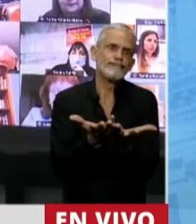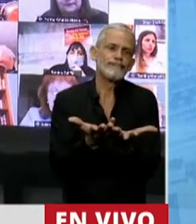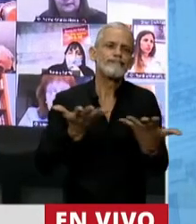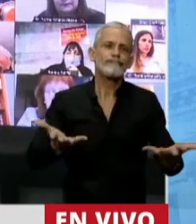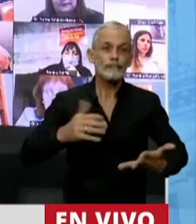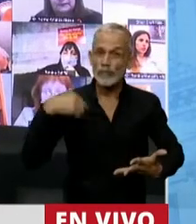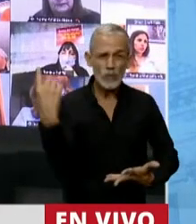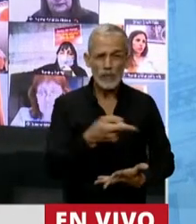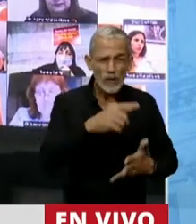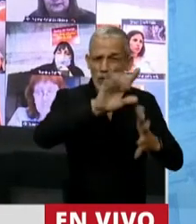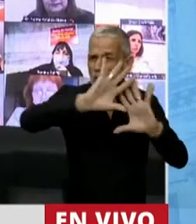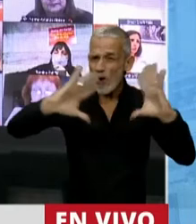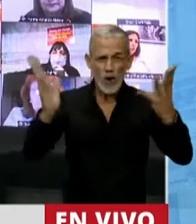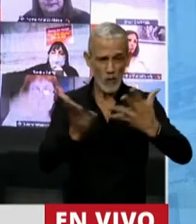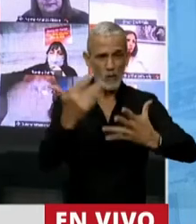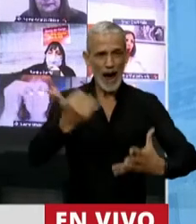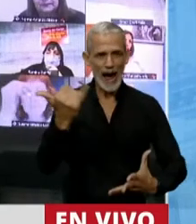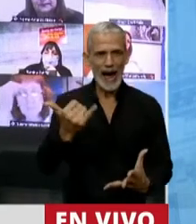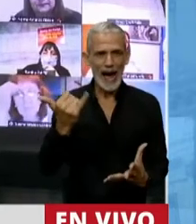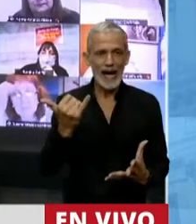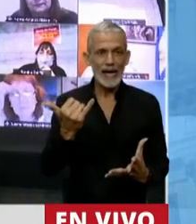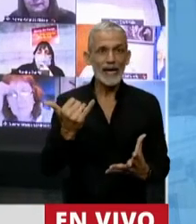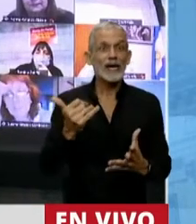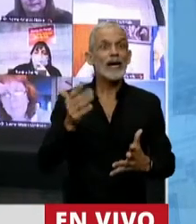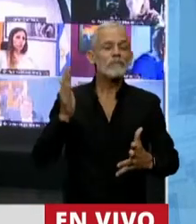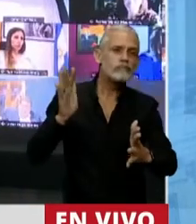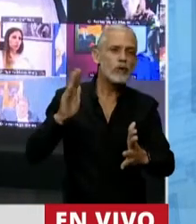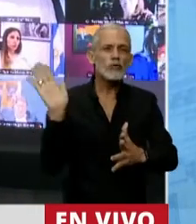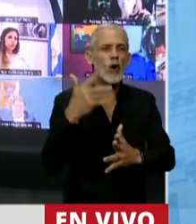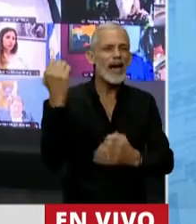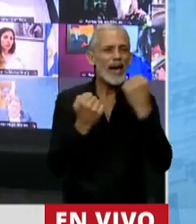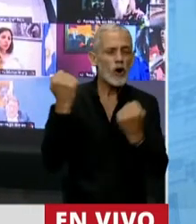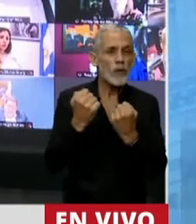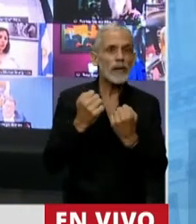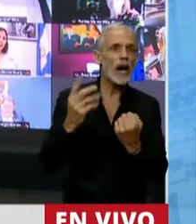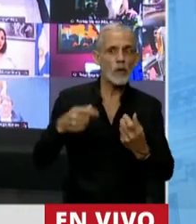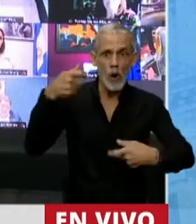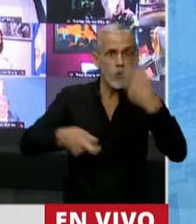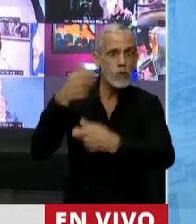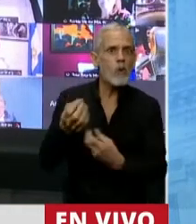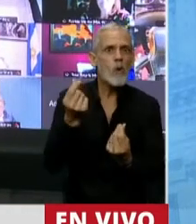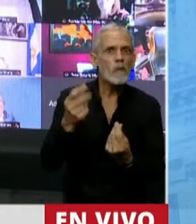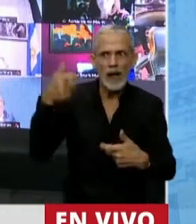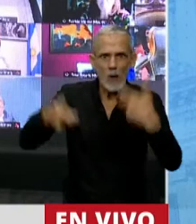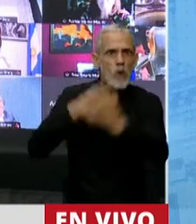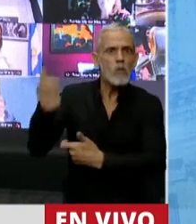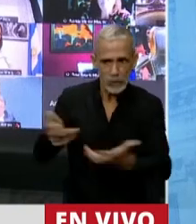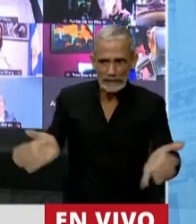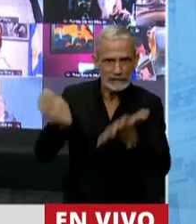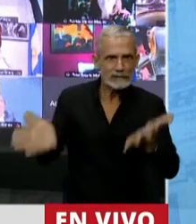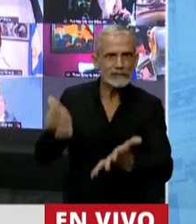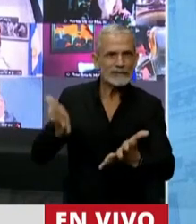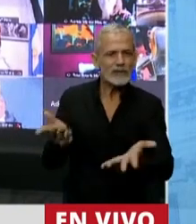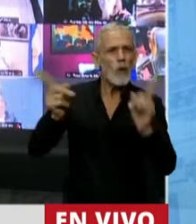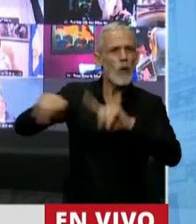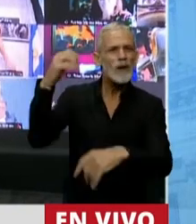en todos lados están apostando a las economías y a los grandes capitales como promotores de